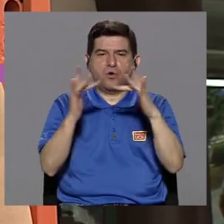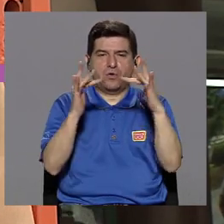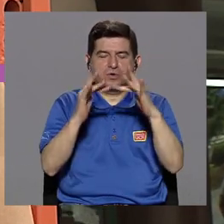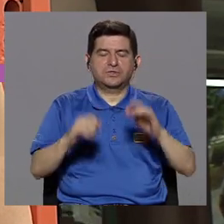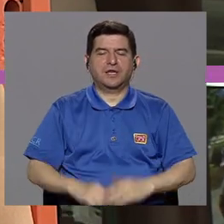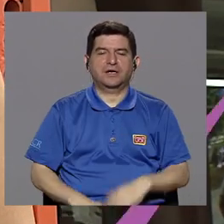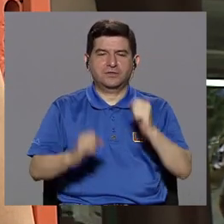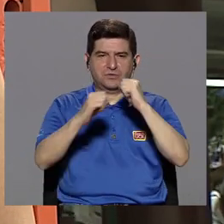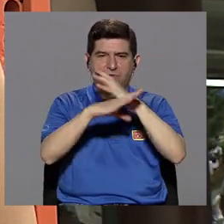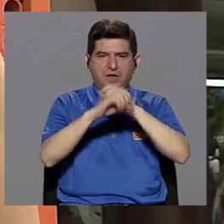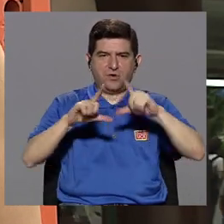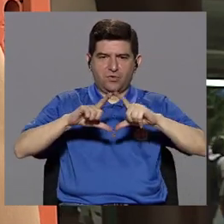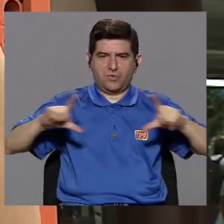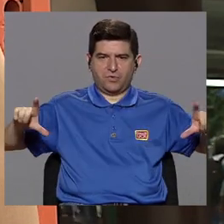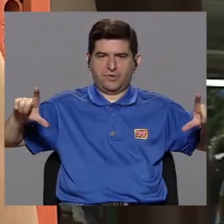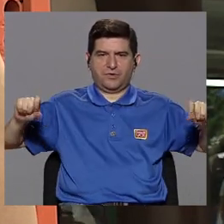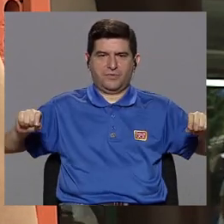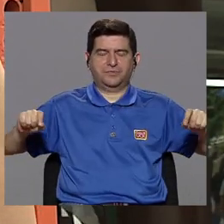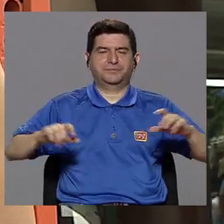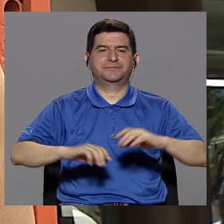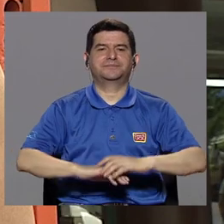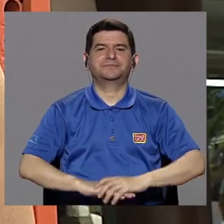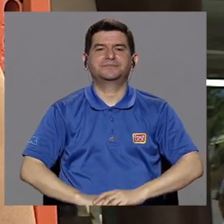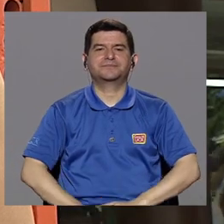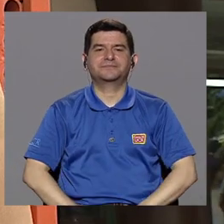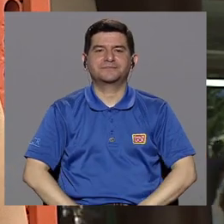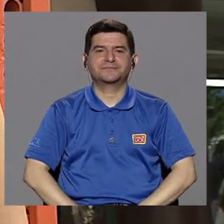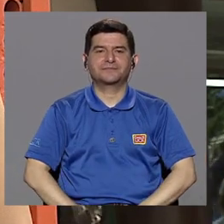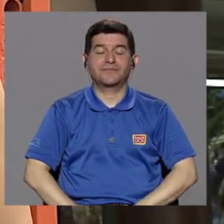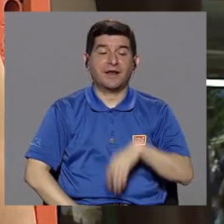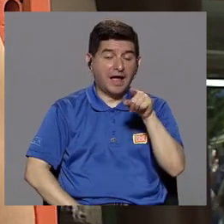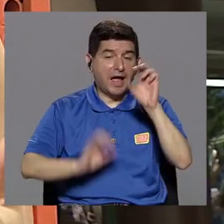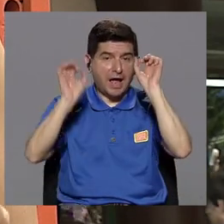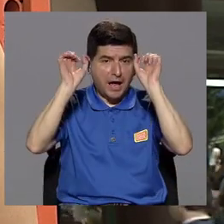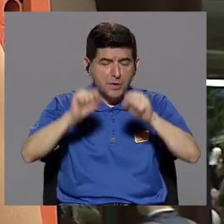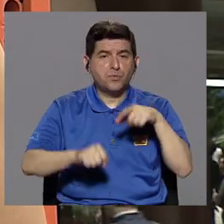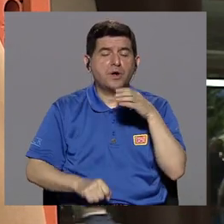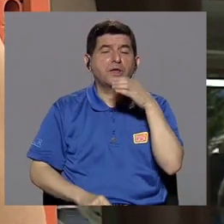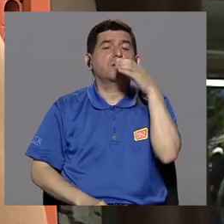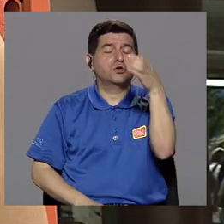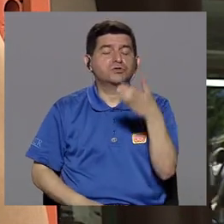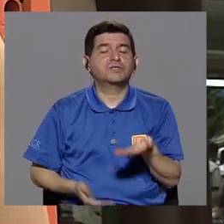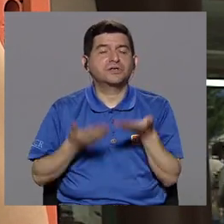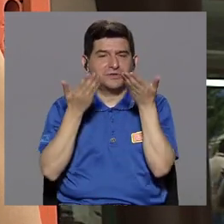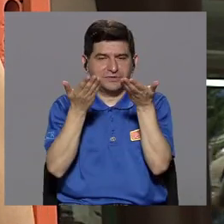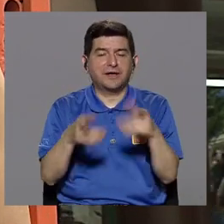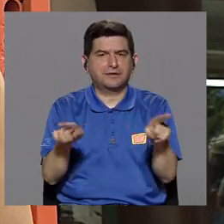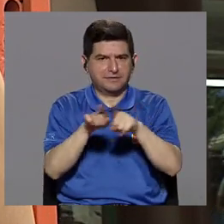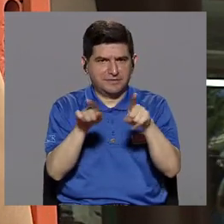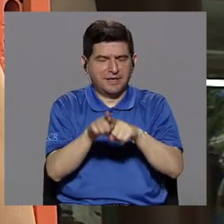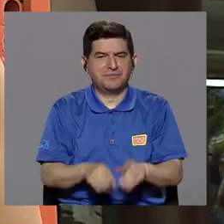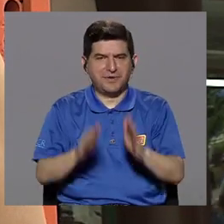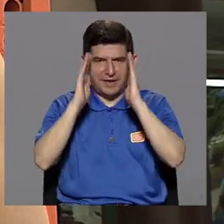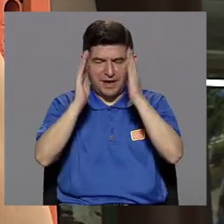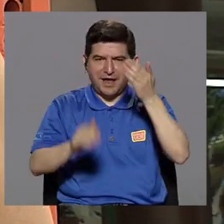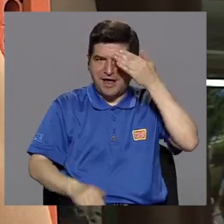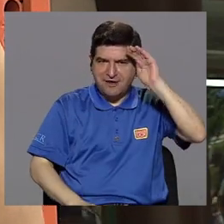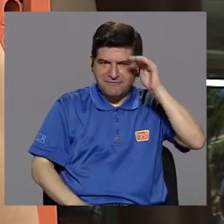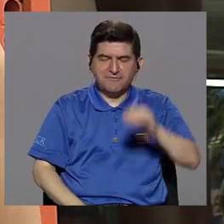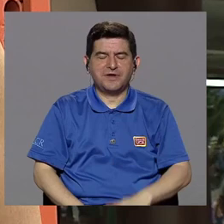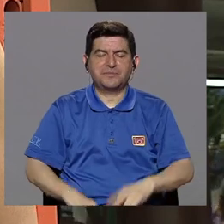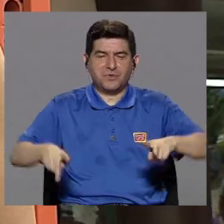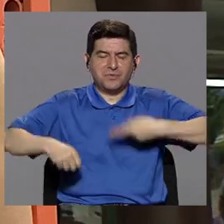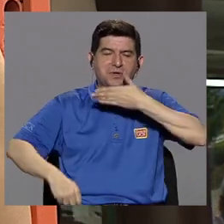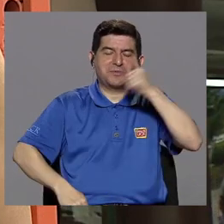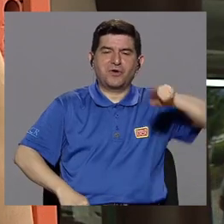al correo yoquirovivirmejor.ucr.ac.cr para hacer sus sugerencias. Además, puede seguirnos en Facebook